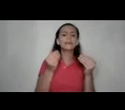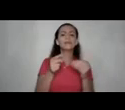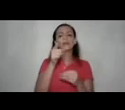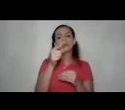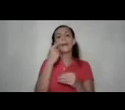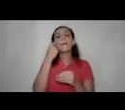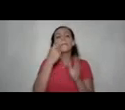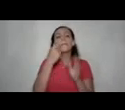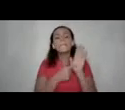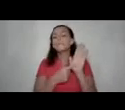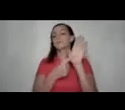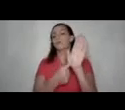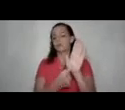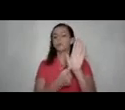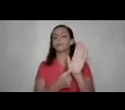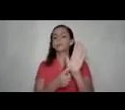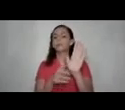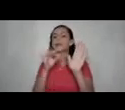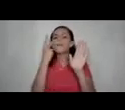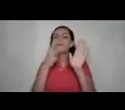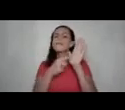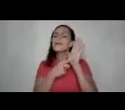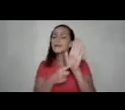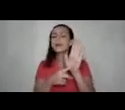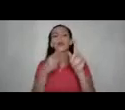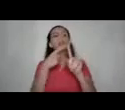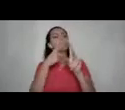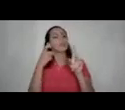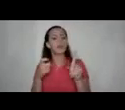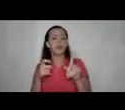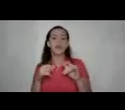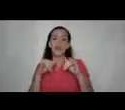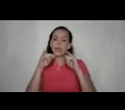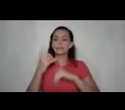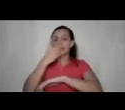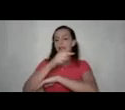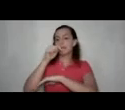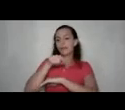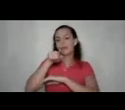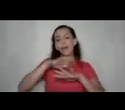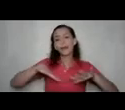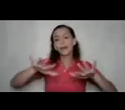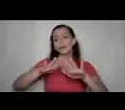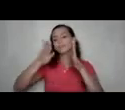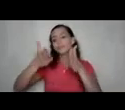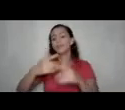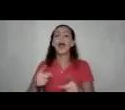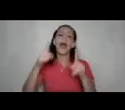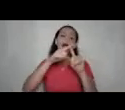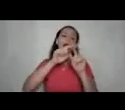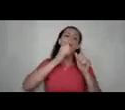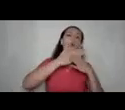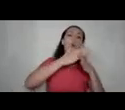visibilización y la visibilización puede ser desde estar el día de hoy en este espacio hasta compartir